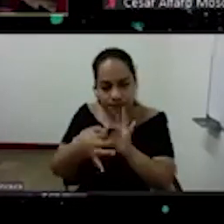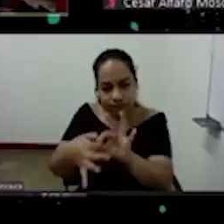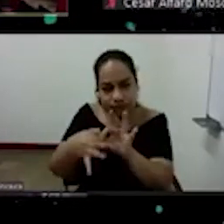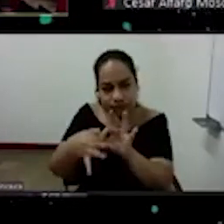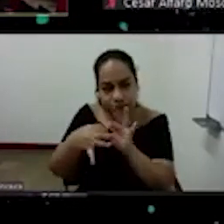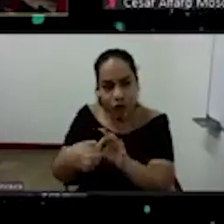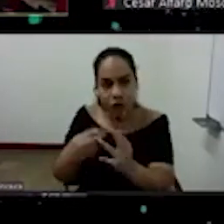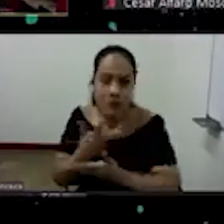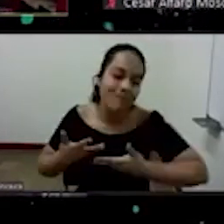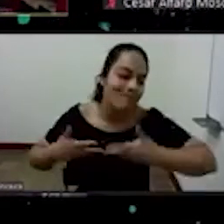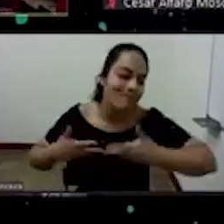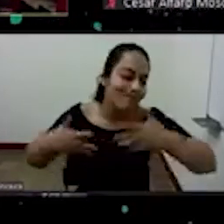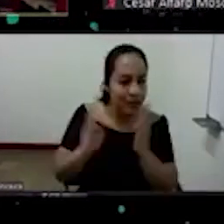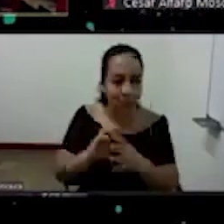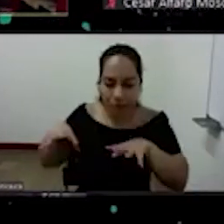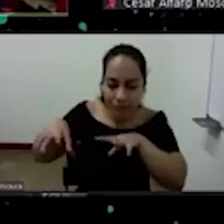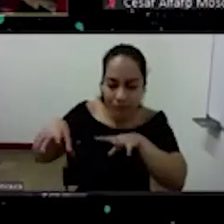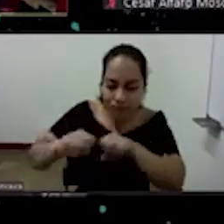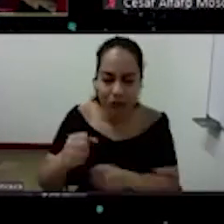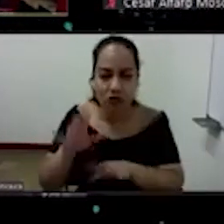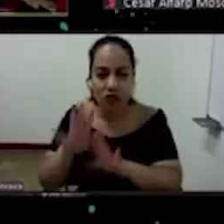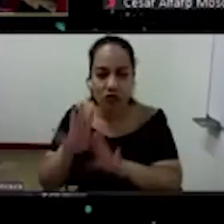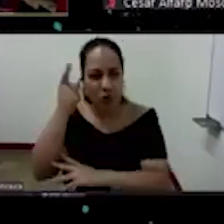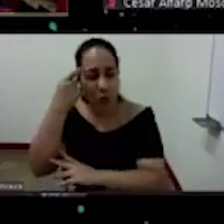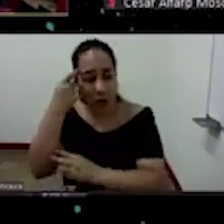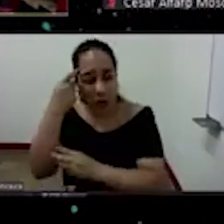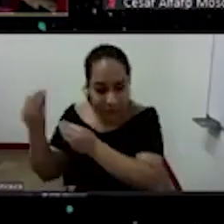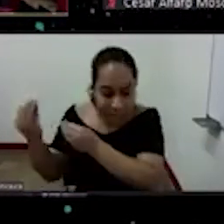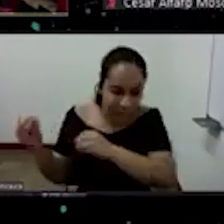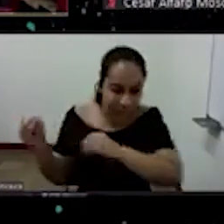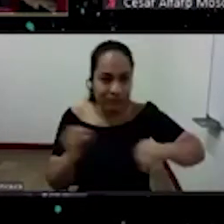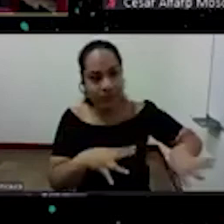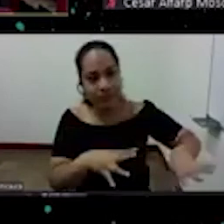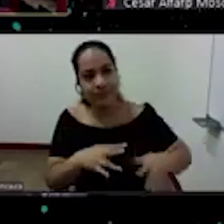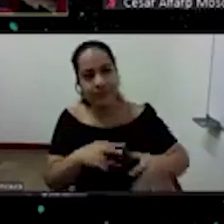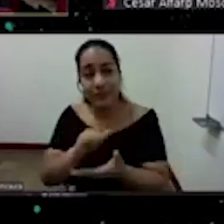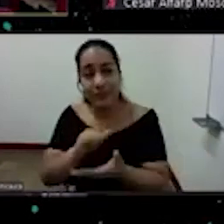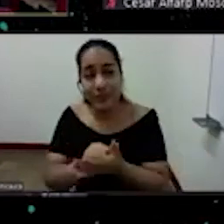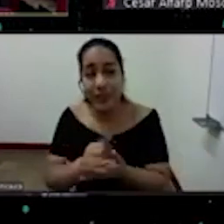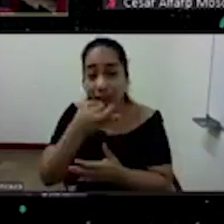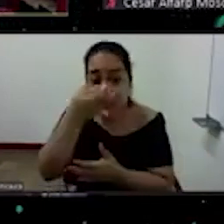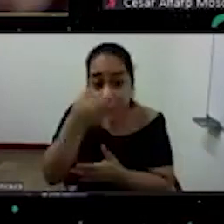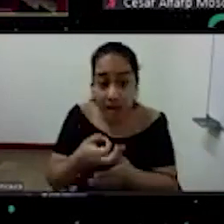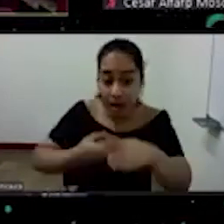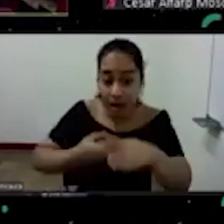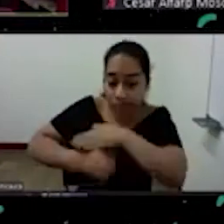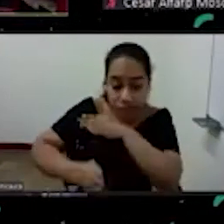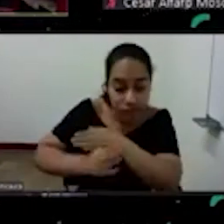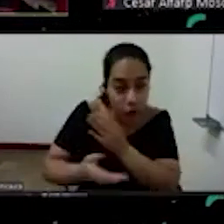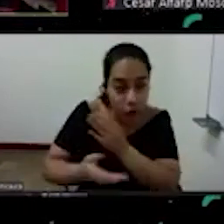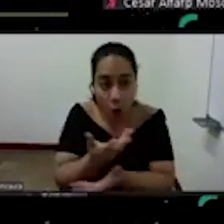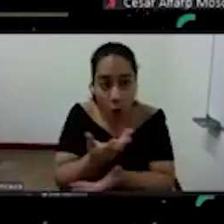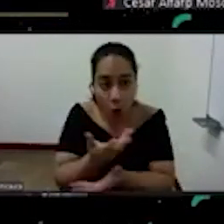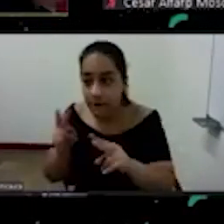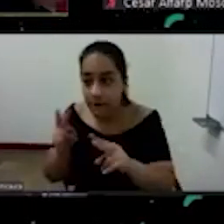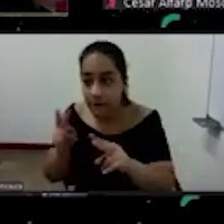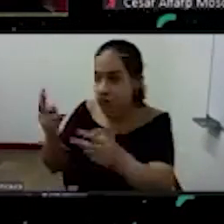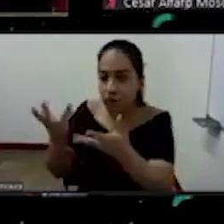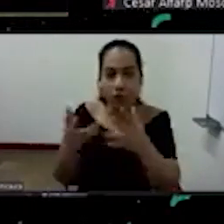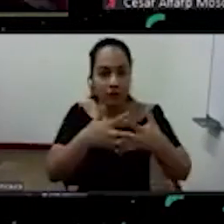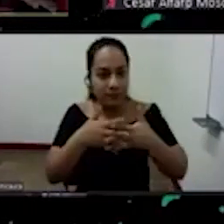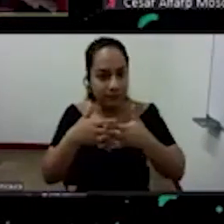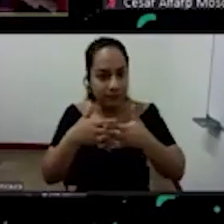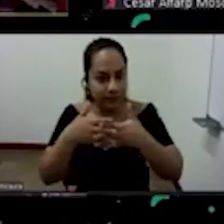capitalista neoliberal las revueltas continúan lo vemos en los Estados Unidos